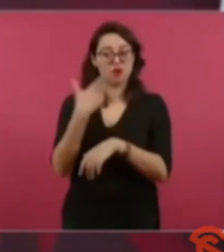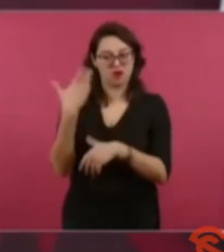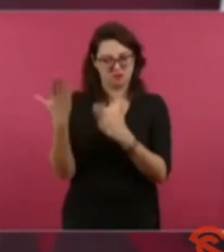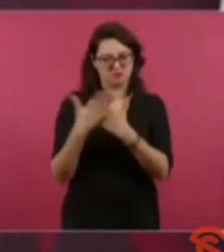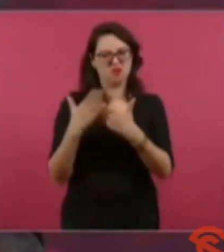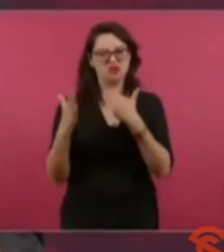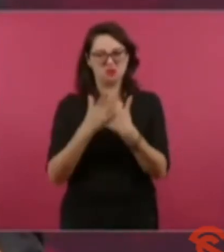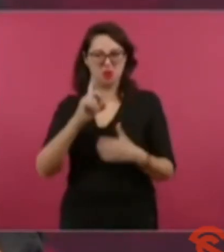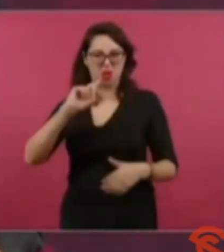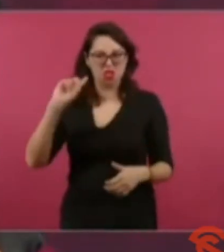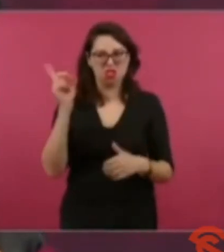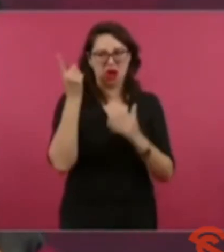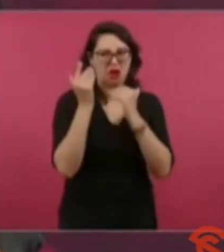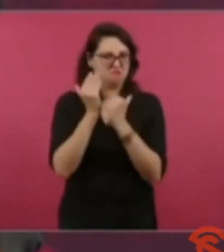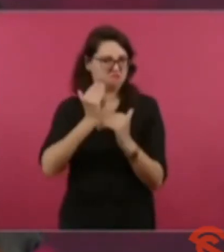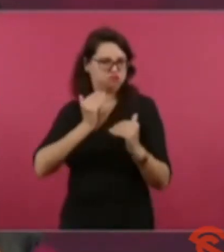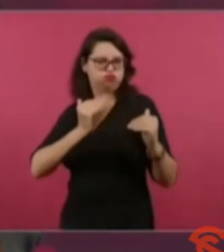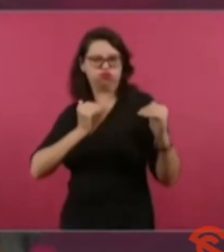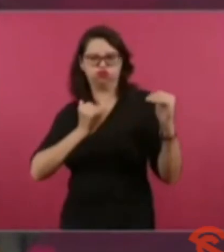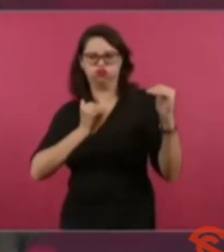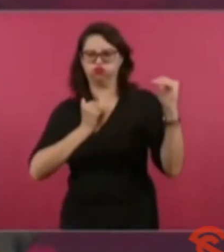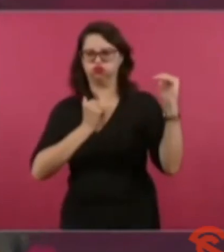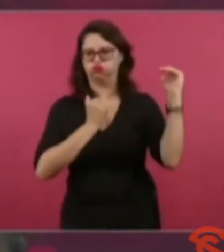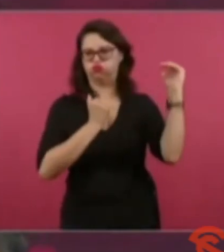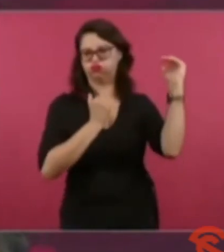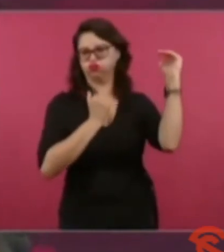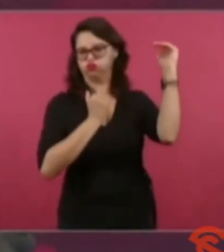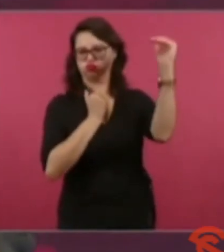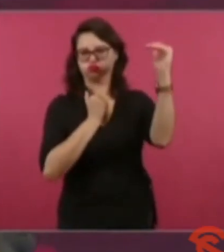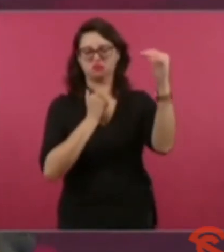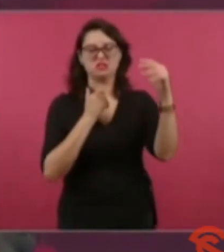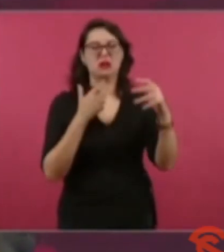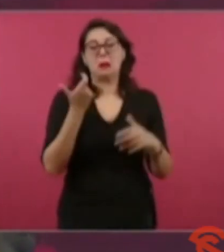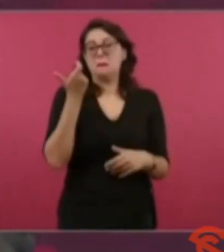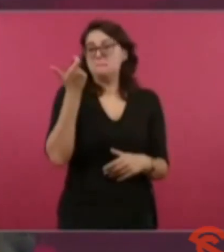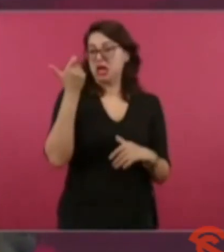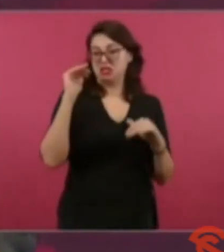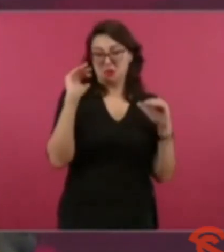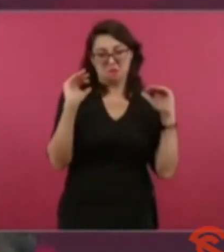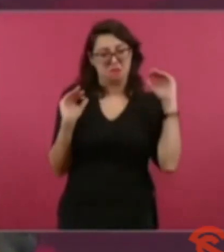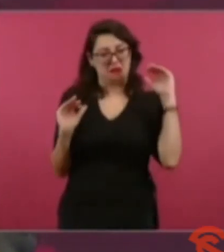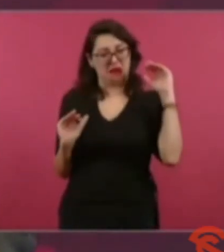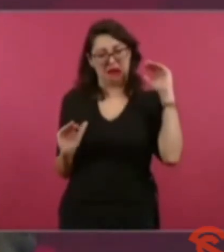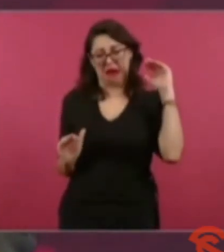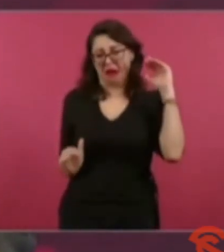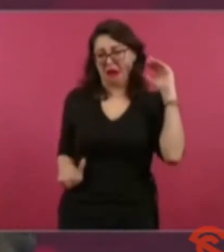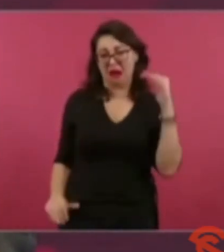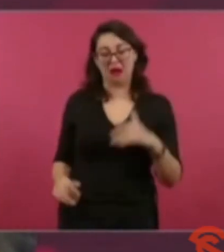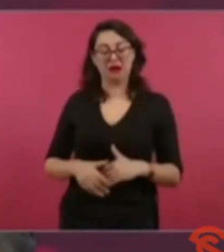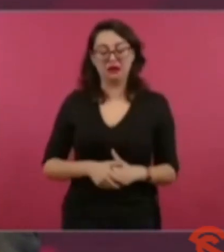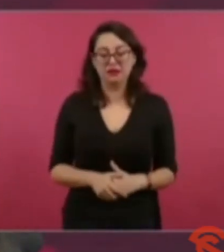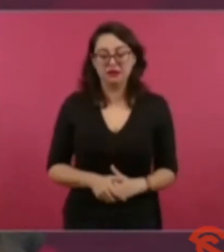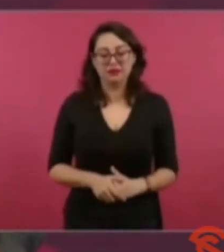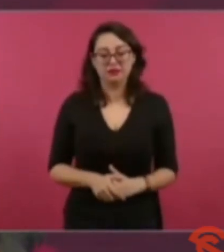iba a llegar a 25, a 30 pesos.